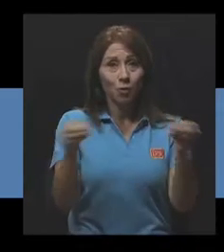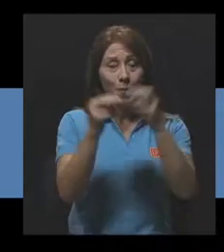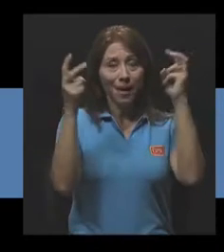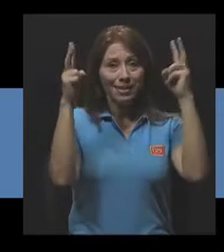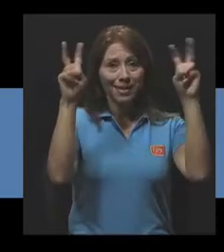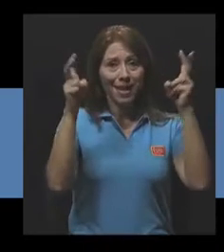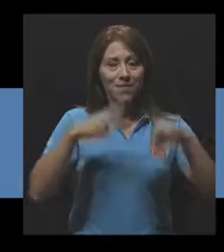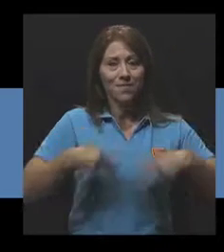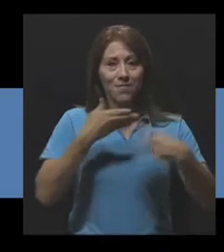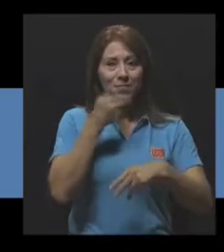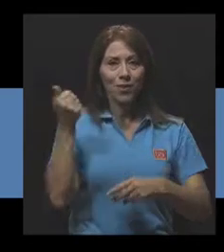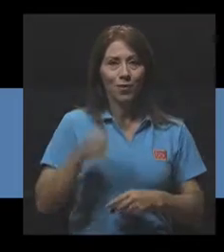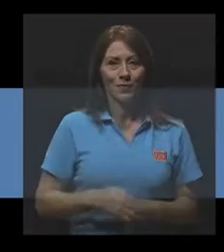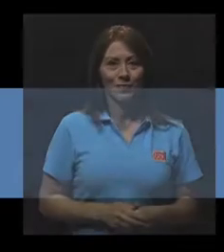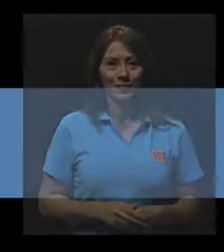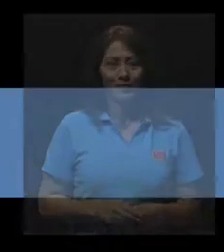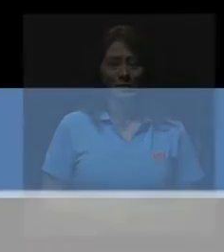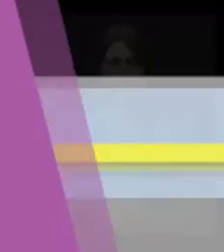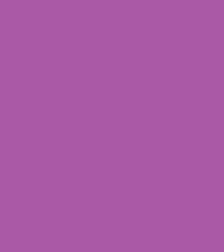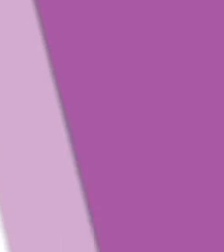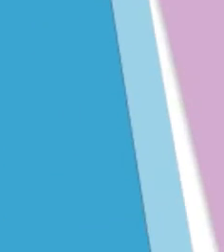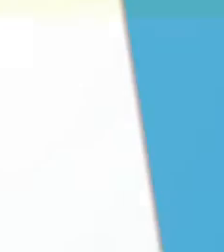Sigamos con más Vivir Mejor.